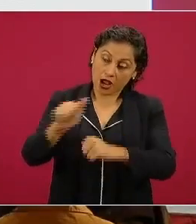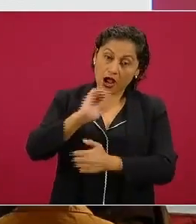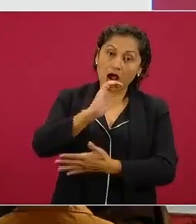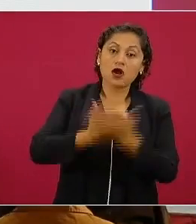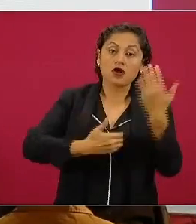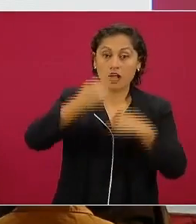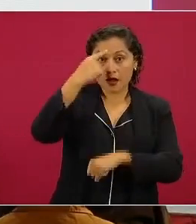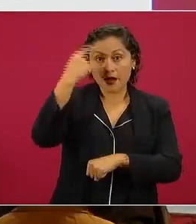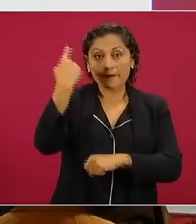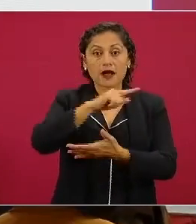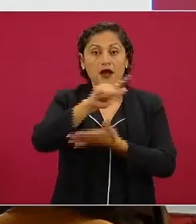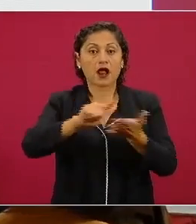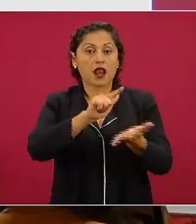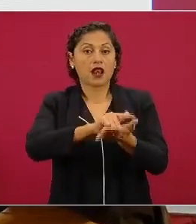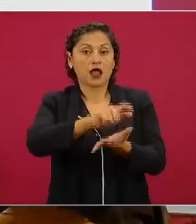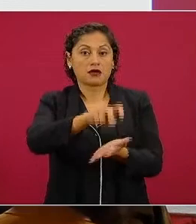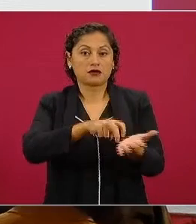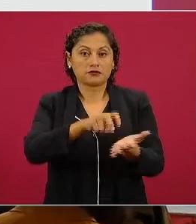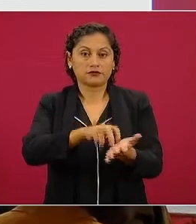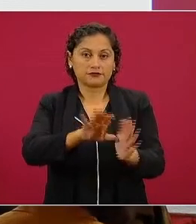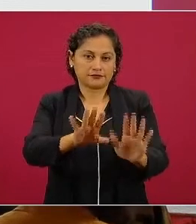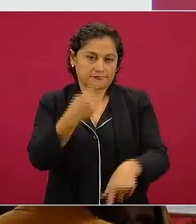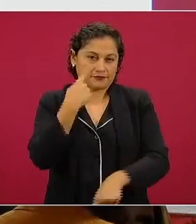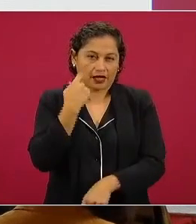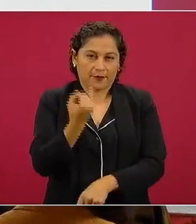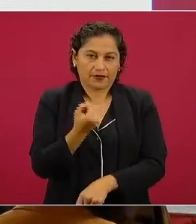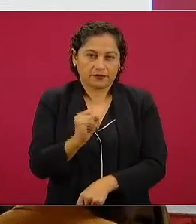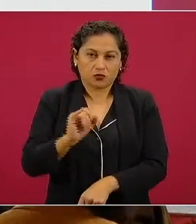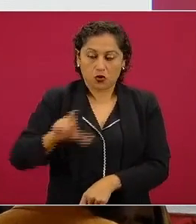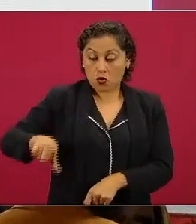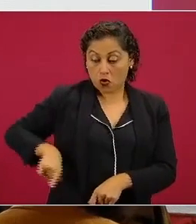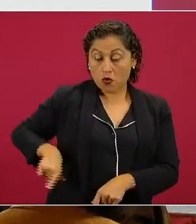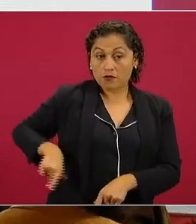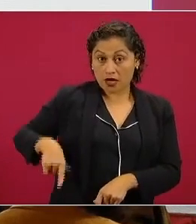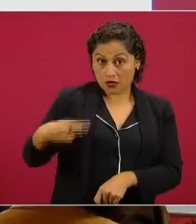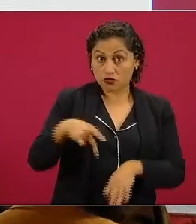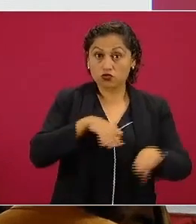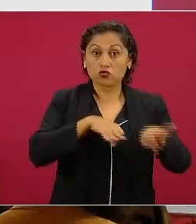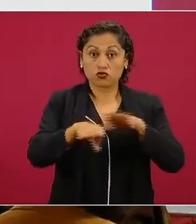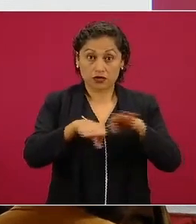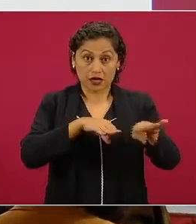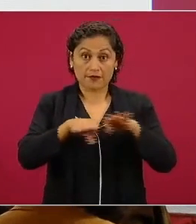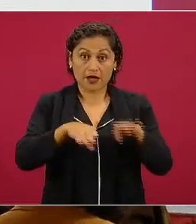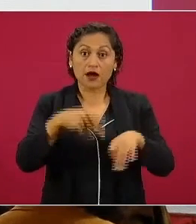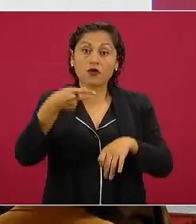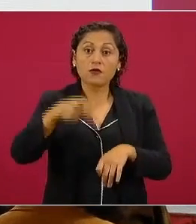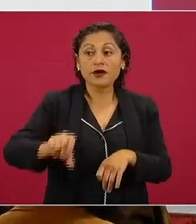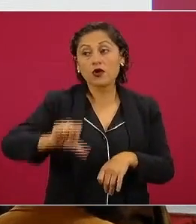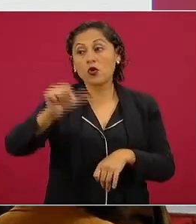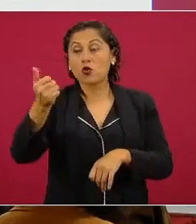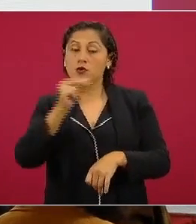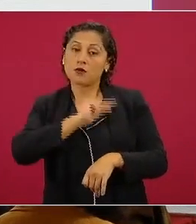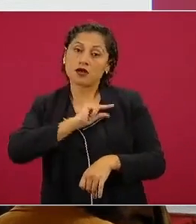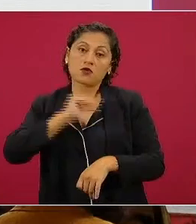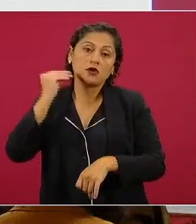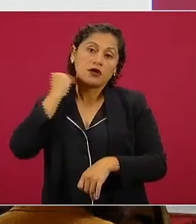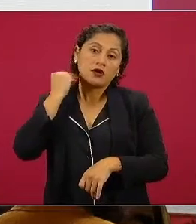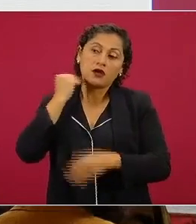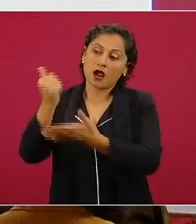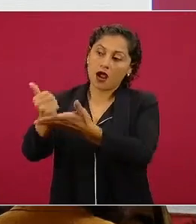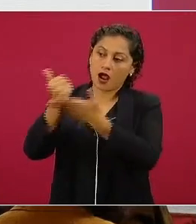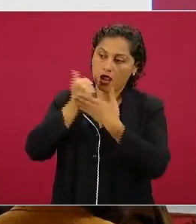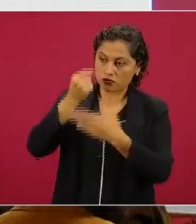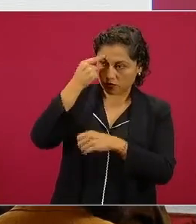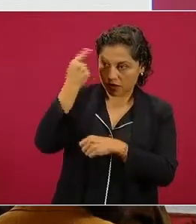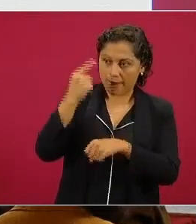el gobierno se contrataba despachos hasta para elaborar los planes de